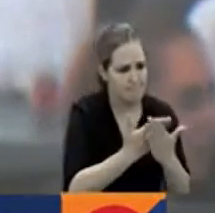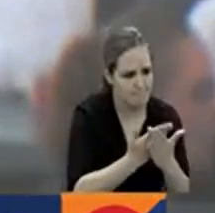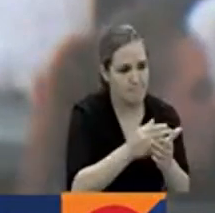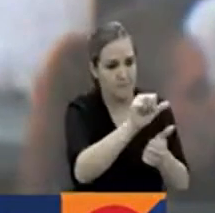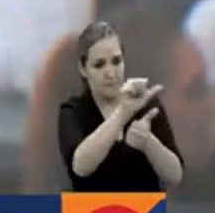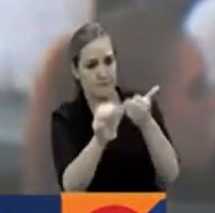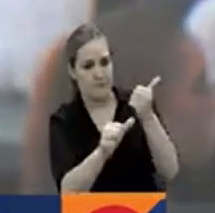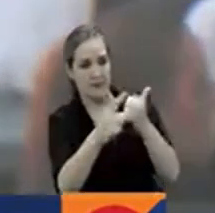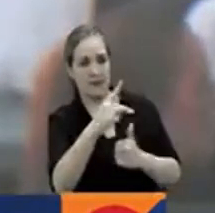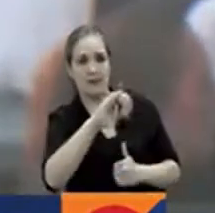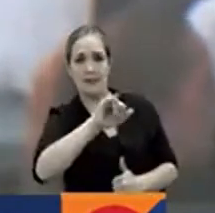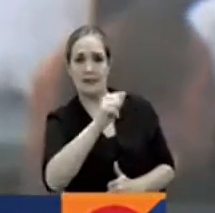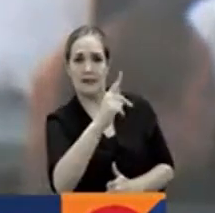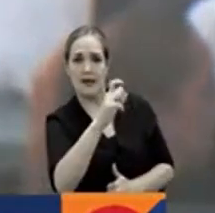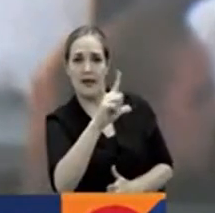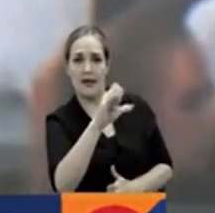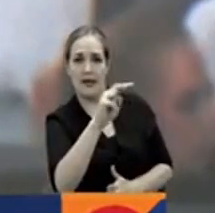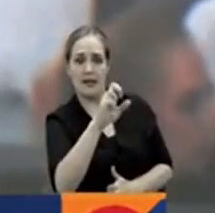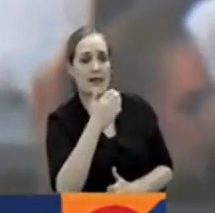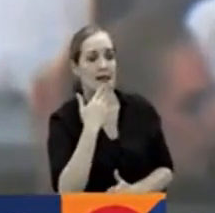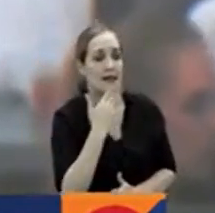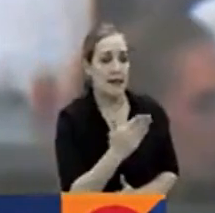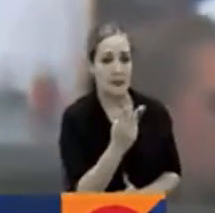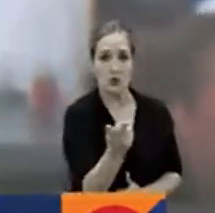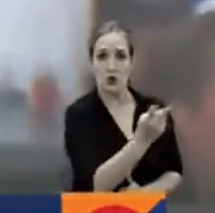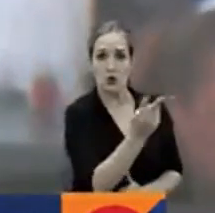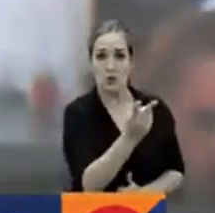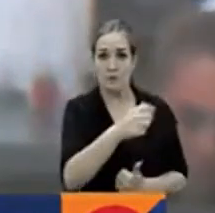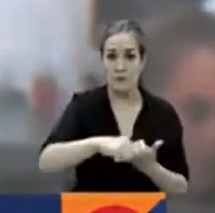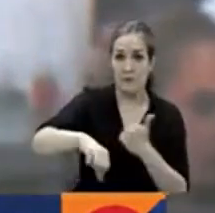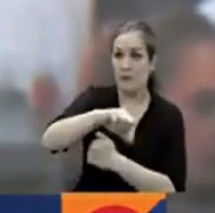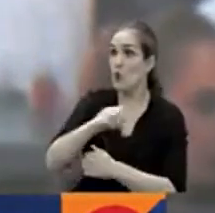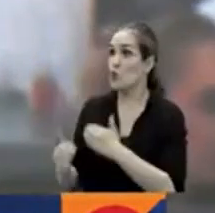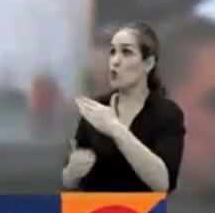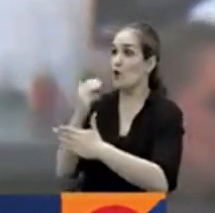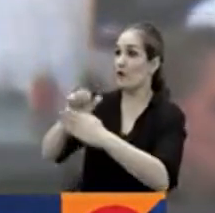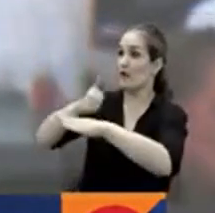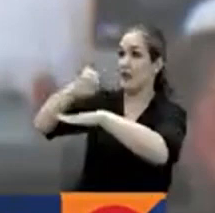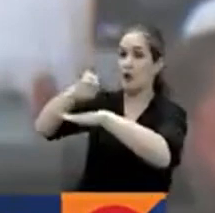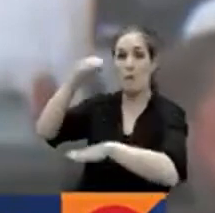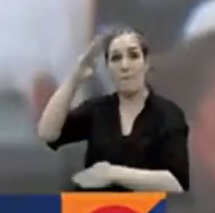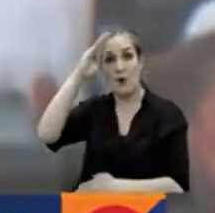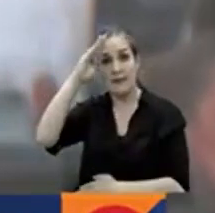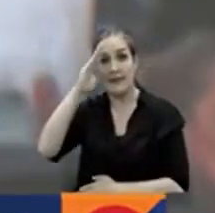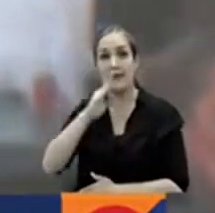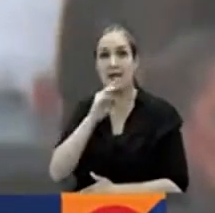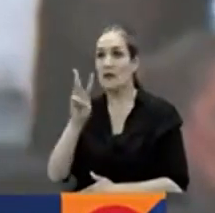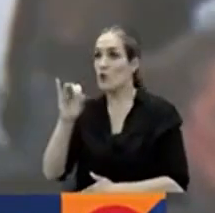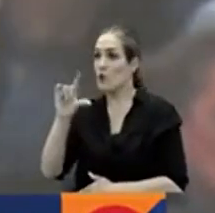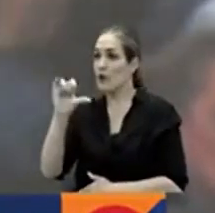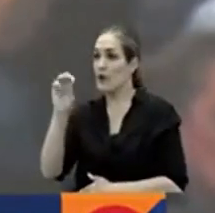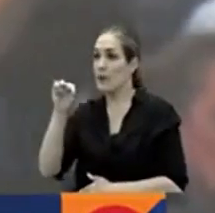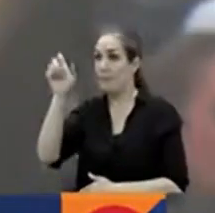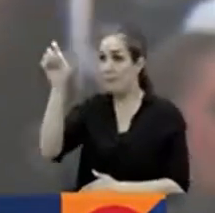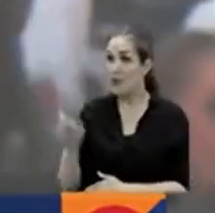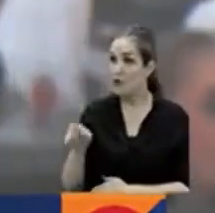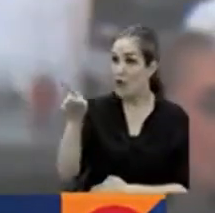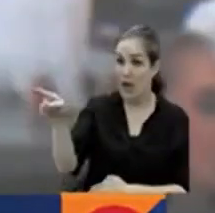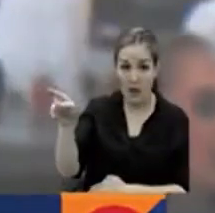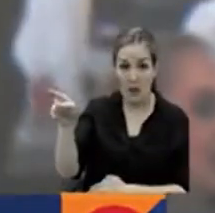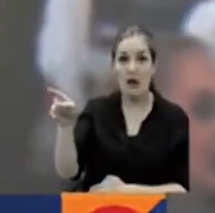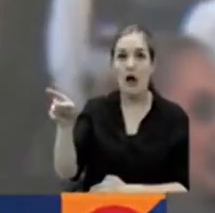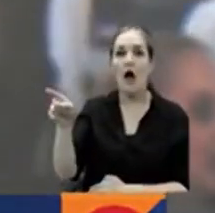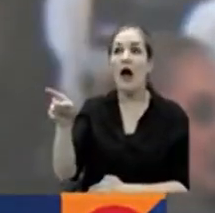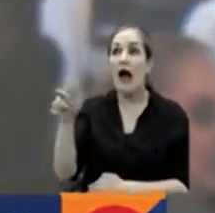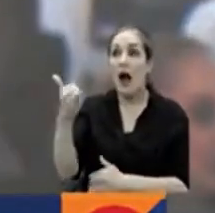general Jacqueline Navarro y reiteró que mientras asume como nuevo director general de la Policía el general en retiro William Salamanca, quedará encargado